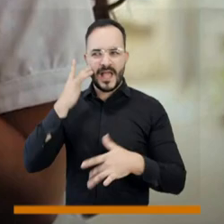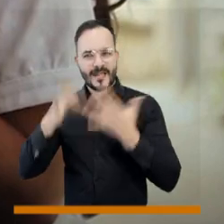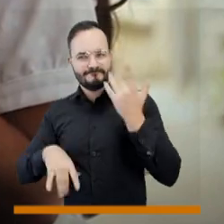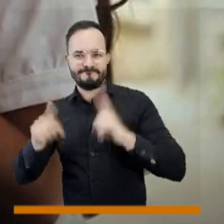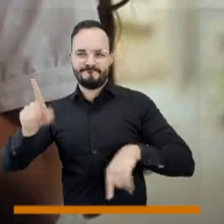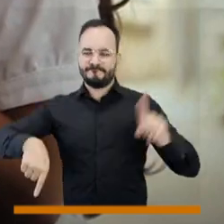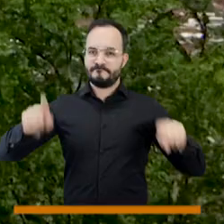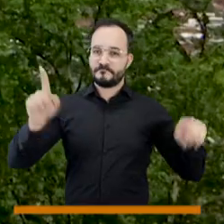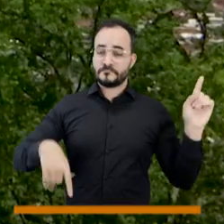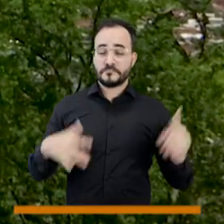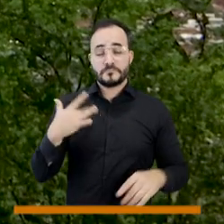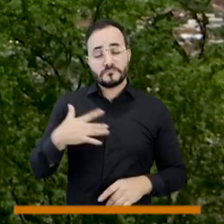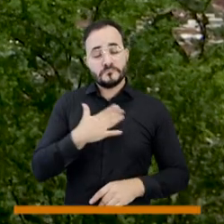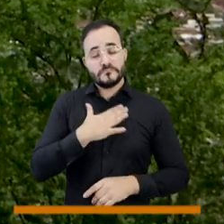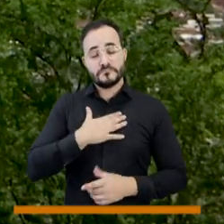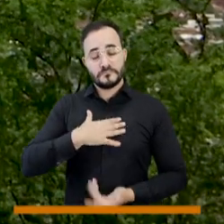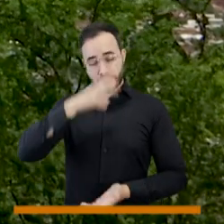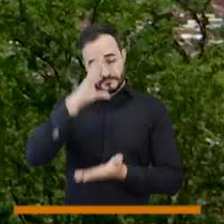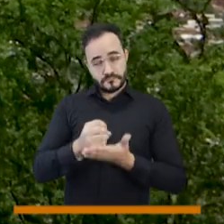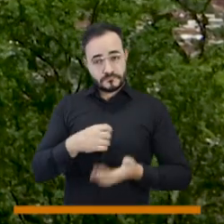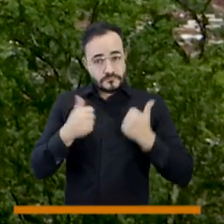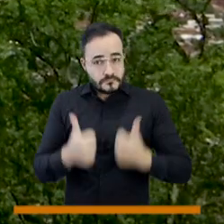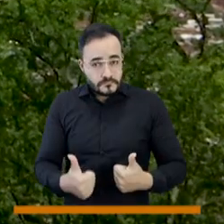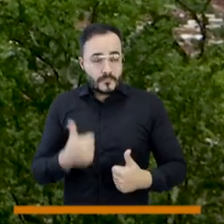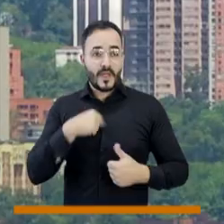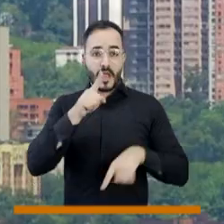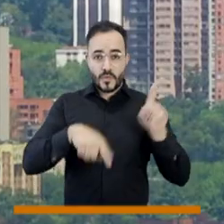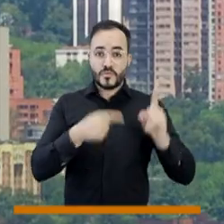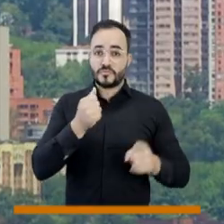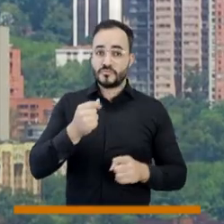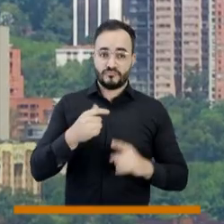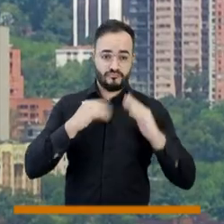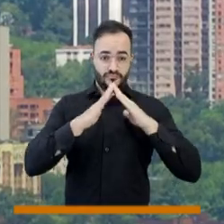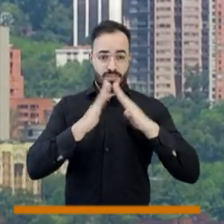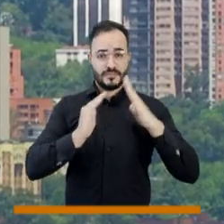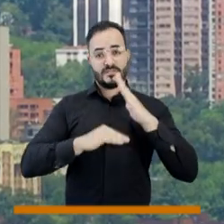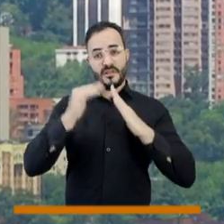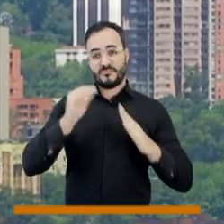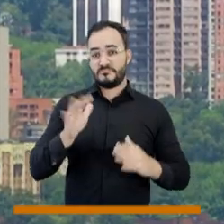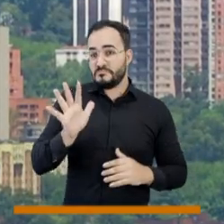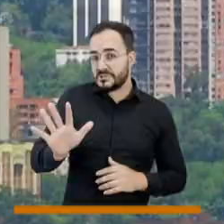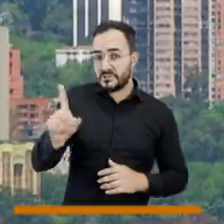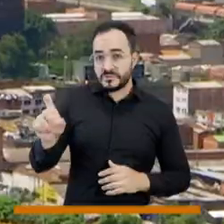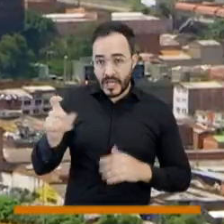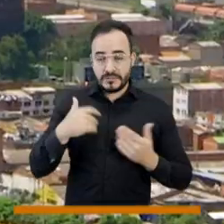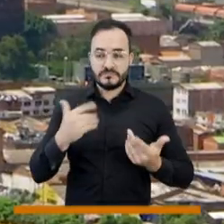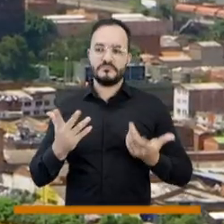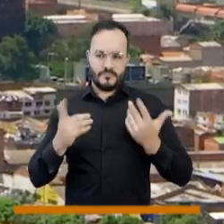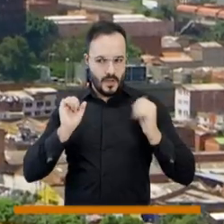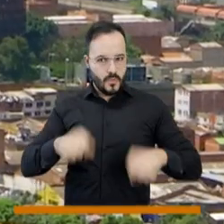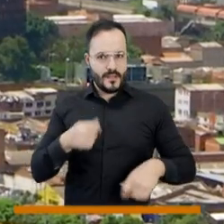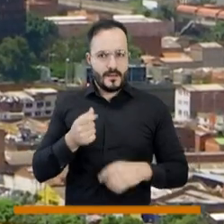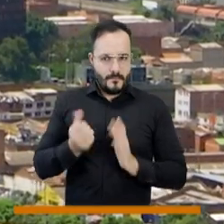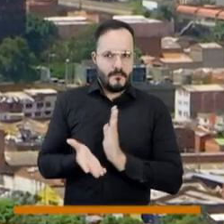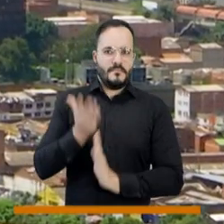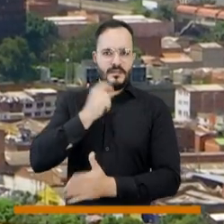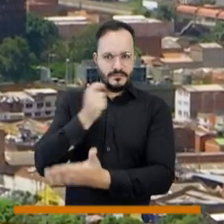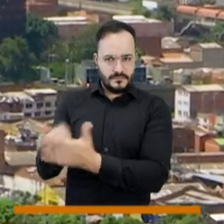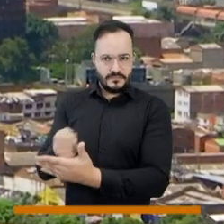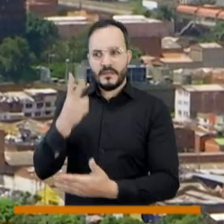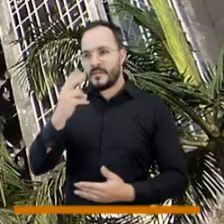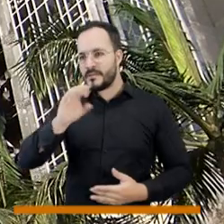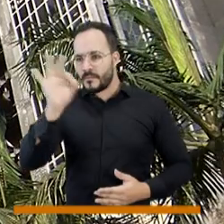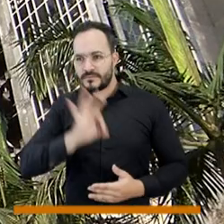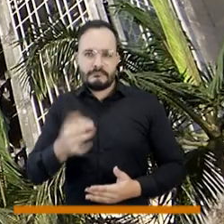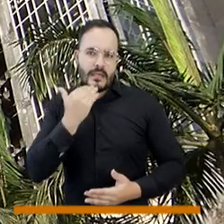son razonables. A mí me parece solidario que los hogares de capacidad adquisitiva alta paguen más para que los otros tengan un